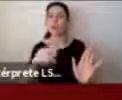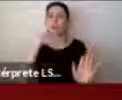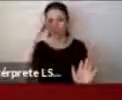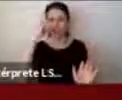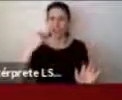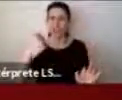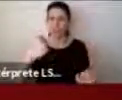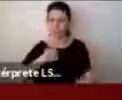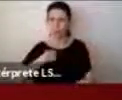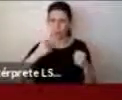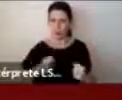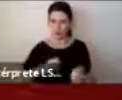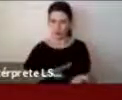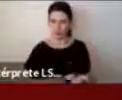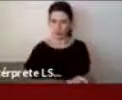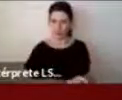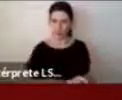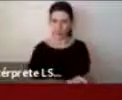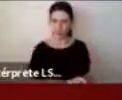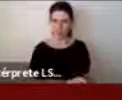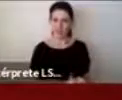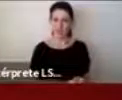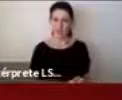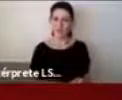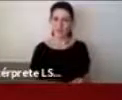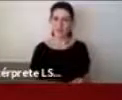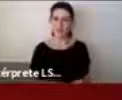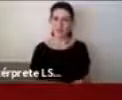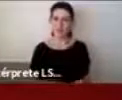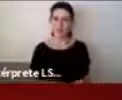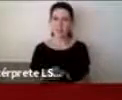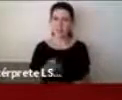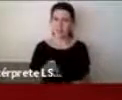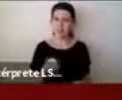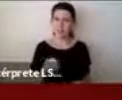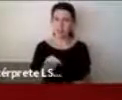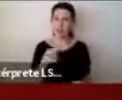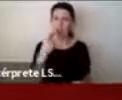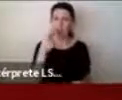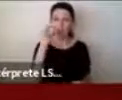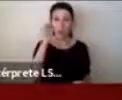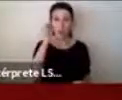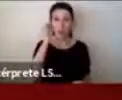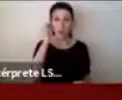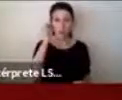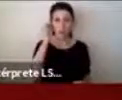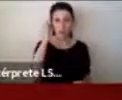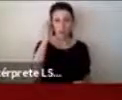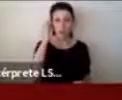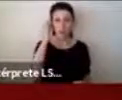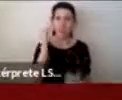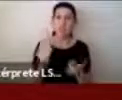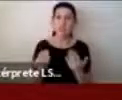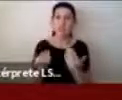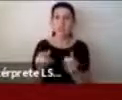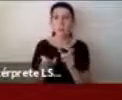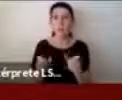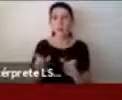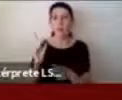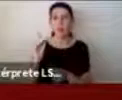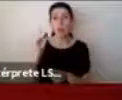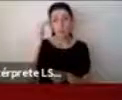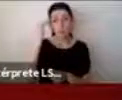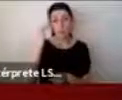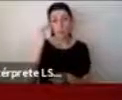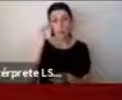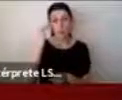poder escuchar realmente cuáles son las necesidades que pueden tener personas con discapacidad intelectual y la necesidad de buscar los espacios para